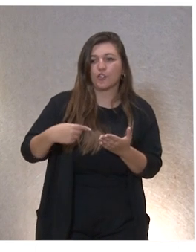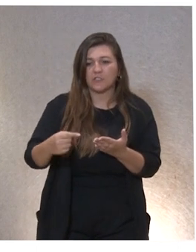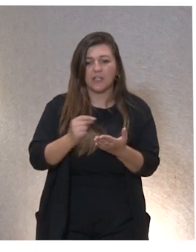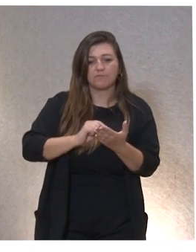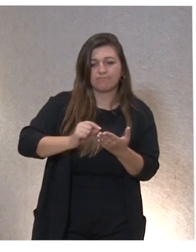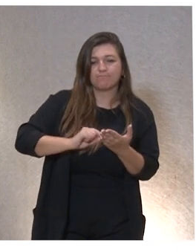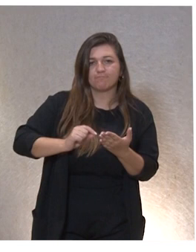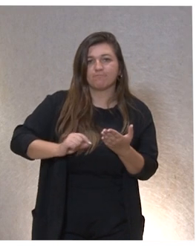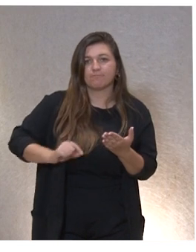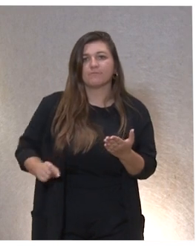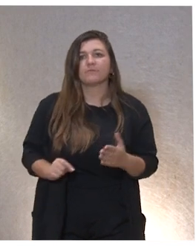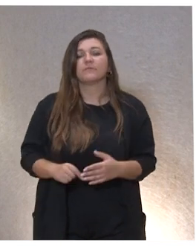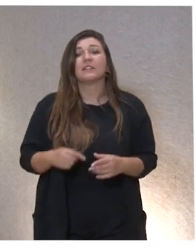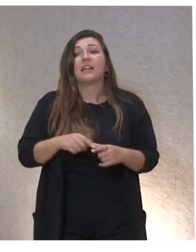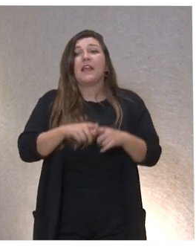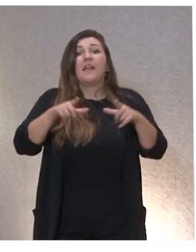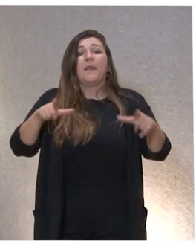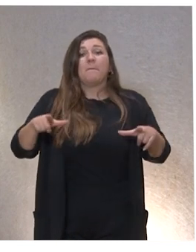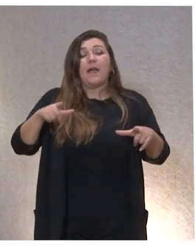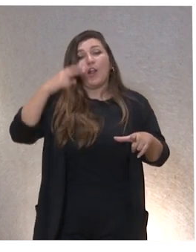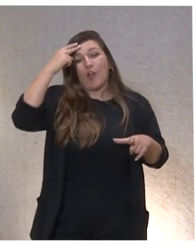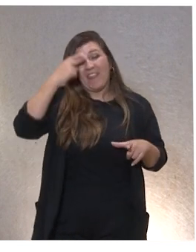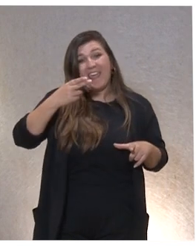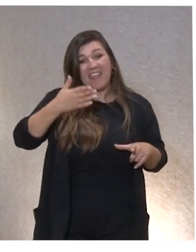Y desde este marco de la dignidad que os comento,